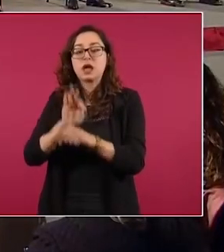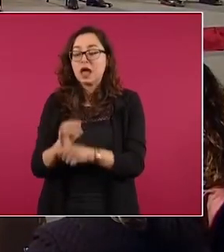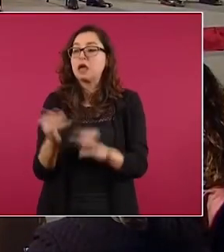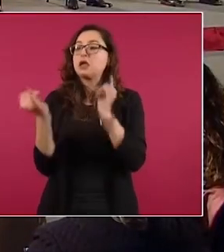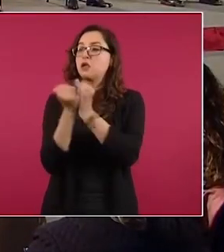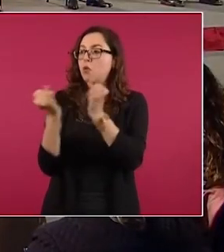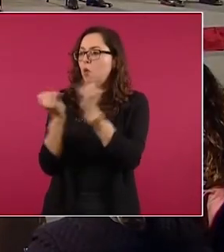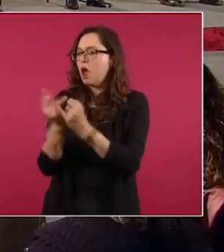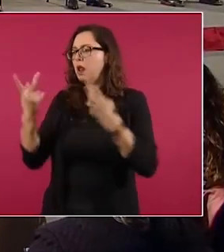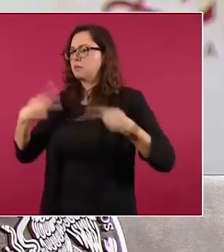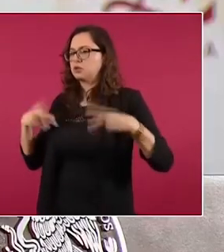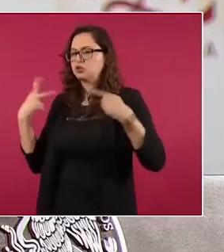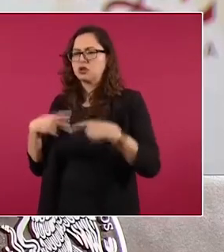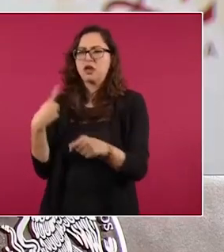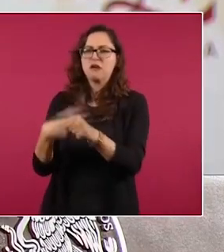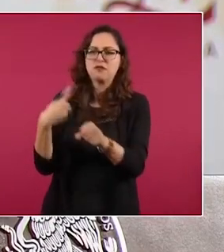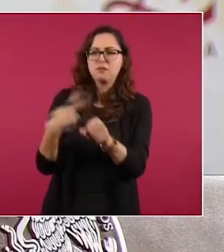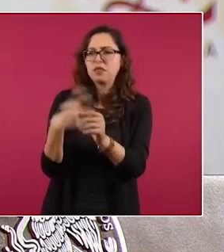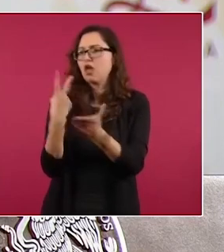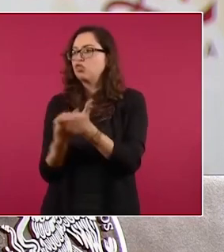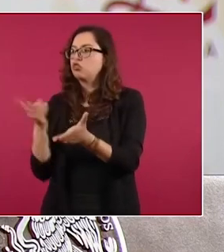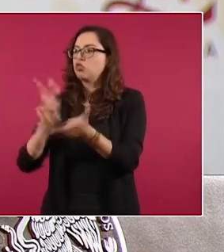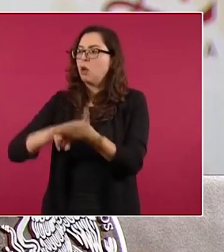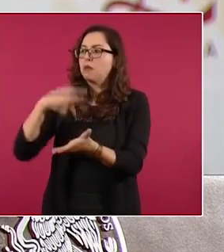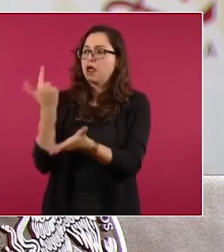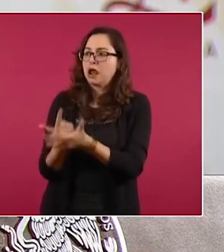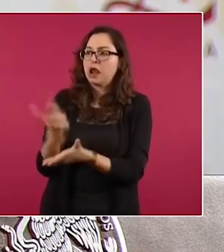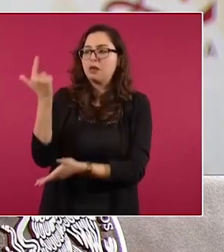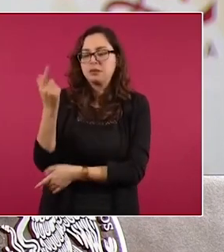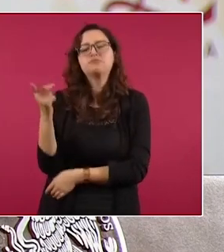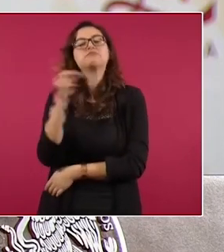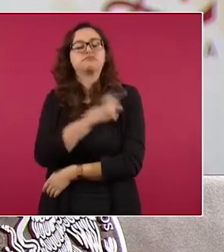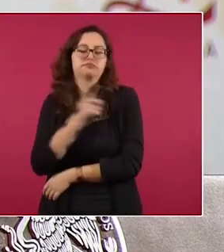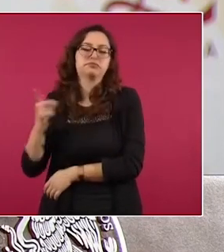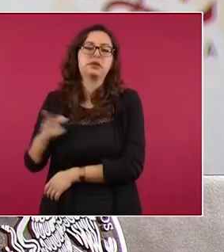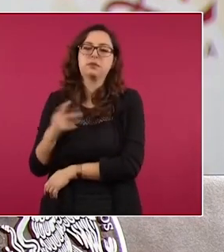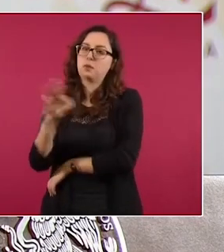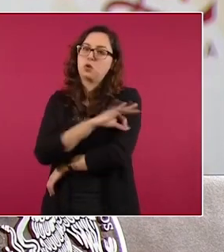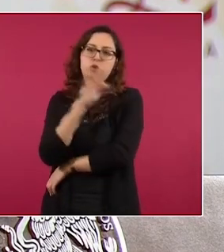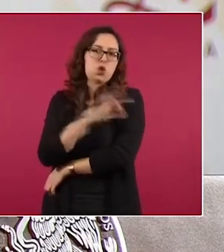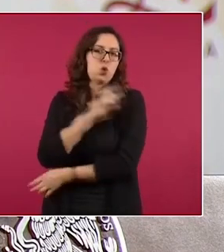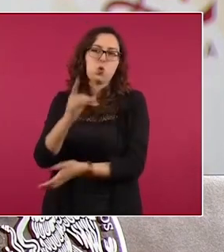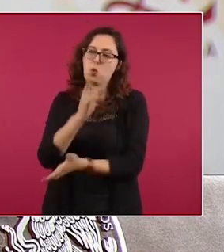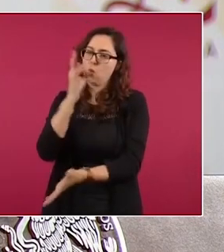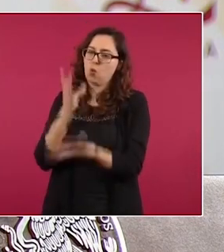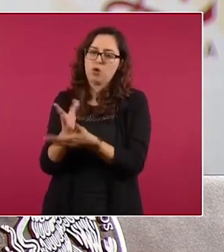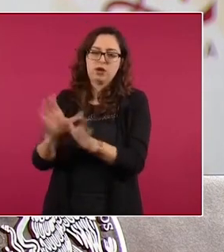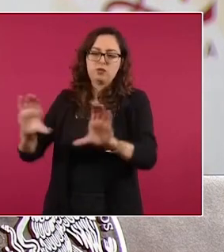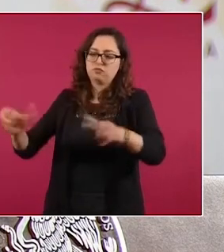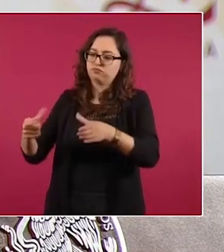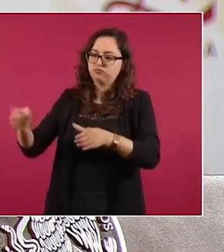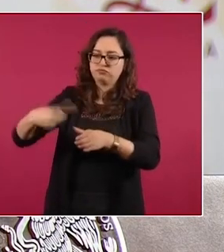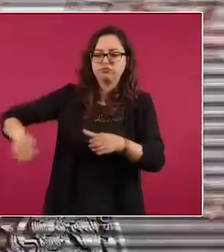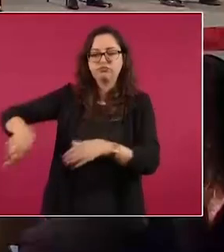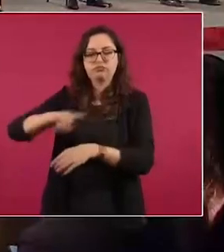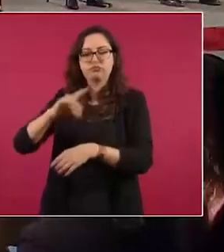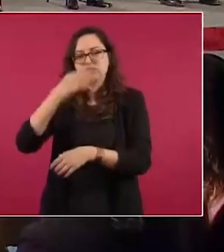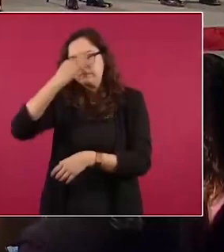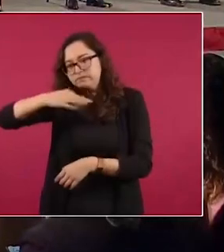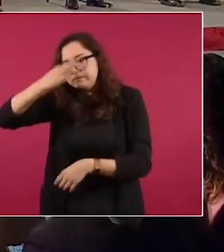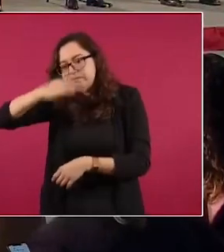que son semejantes a las que confieren un riesgo aumentado de complicaciones de COVID vacúnense contra la influenza